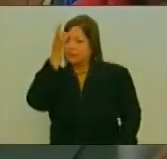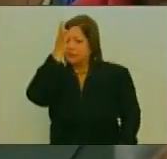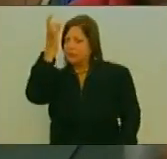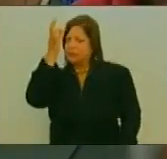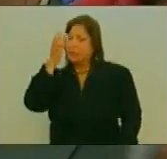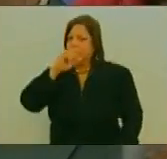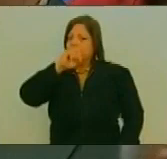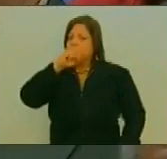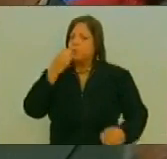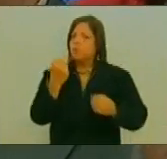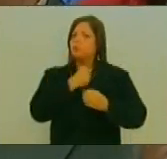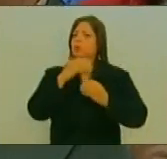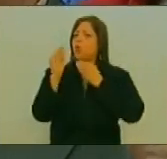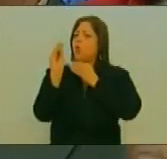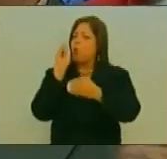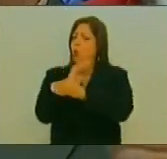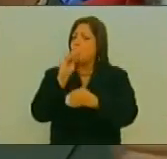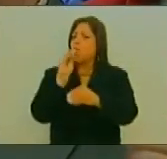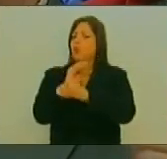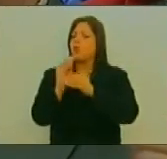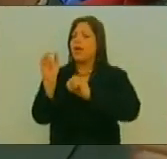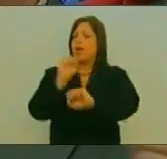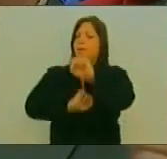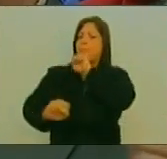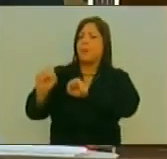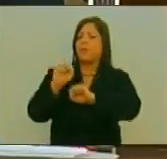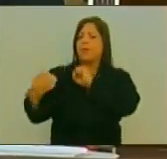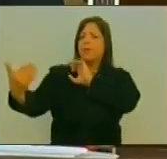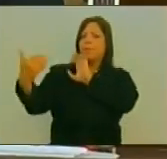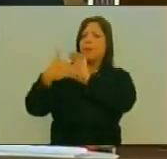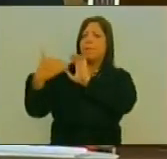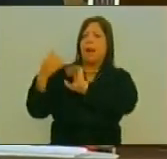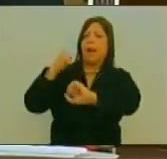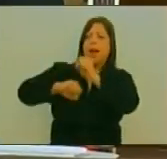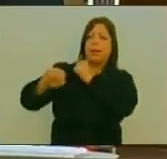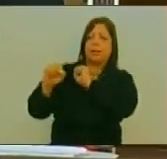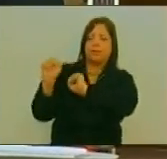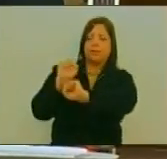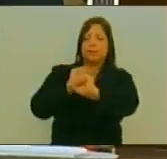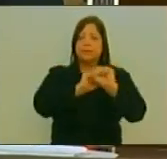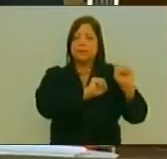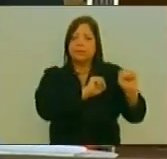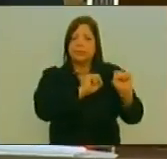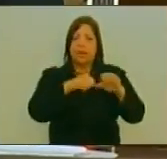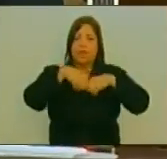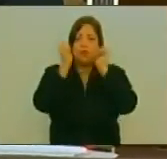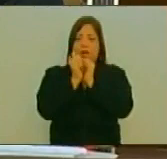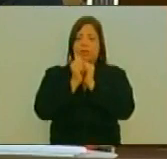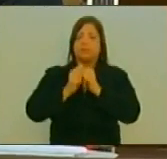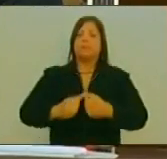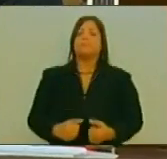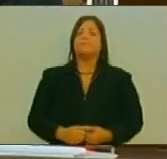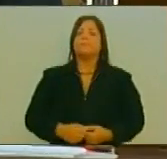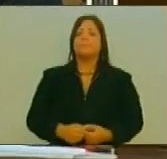Celosa Para impedir O prevenir Cualquier acción Que promueva La violencia